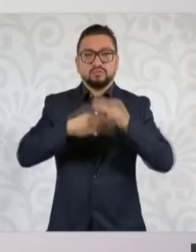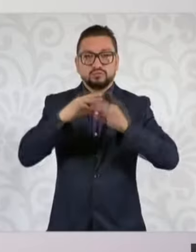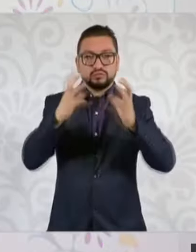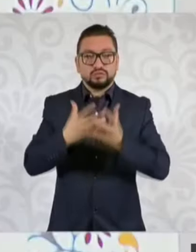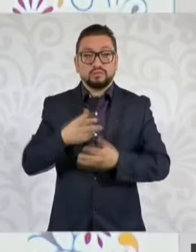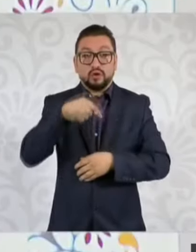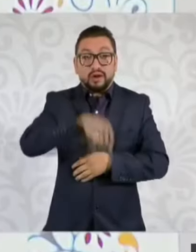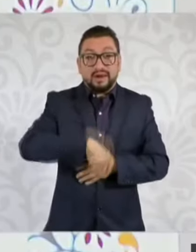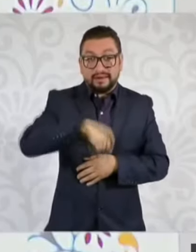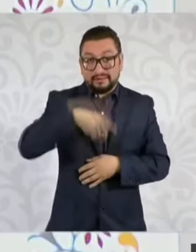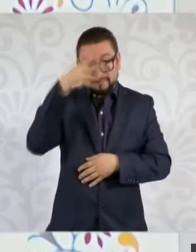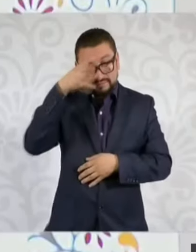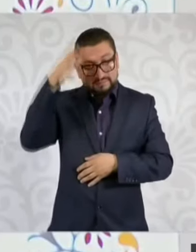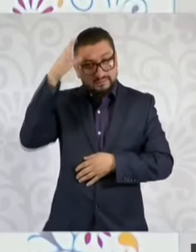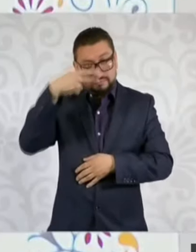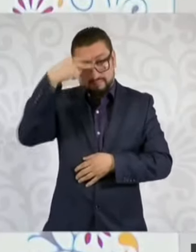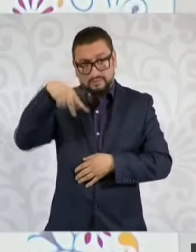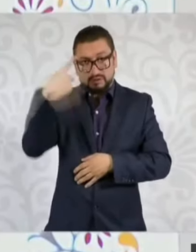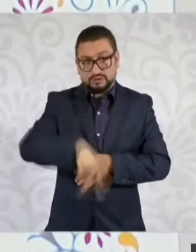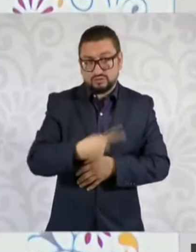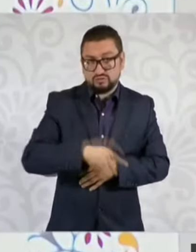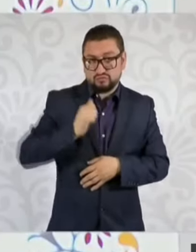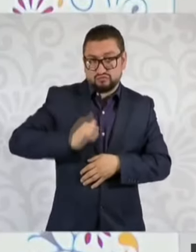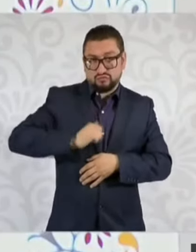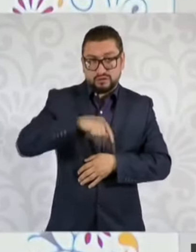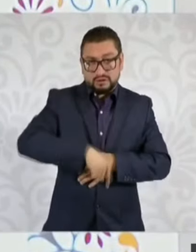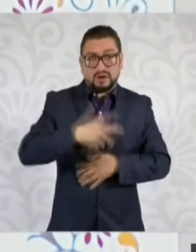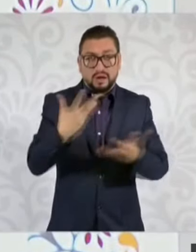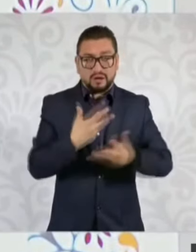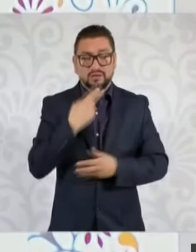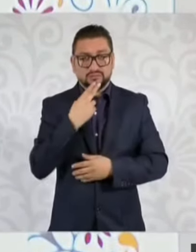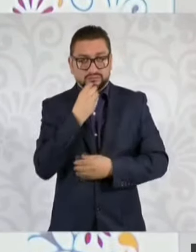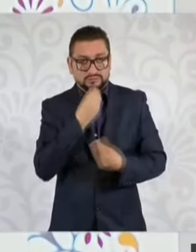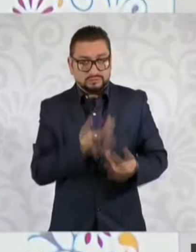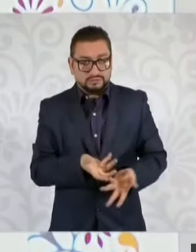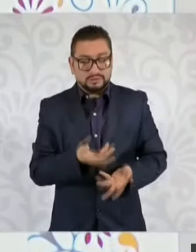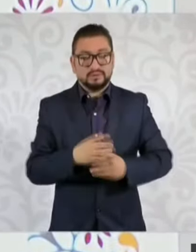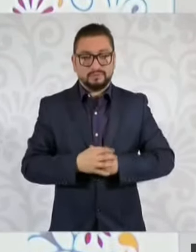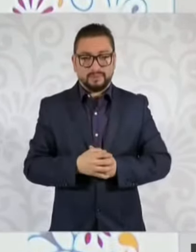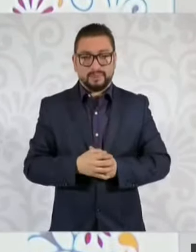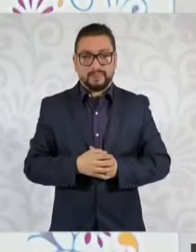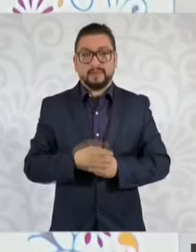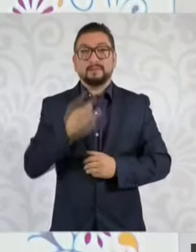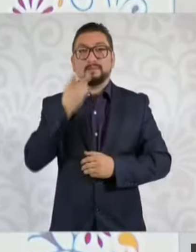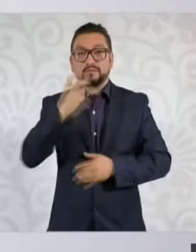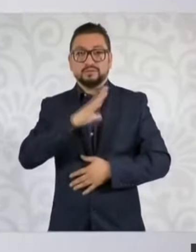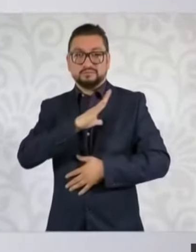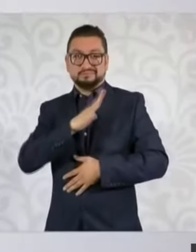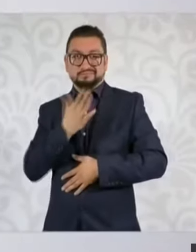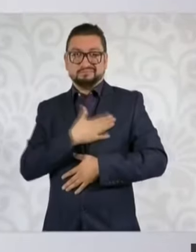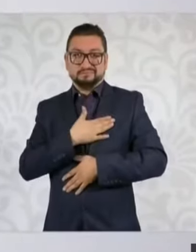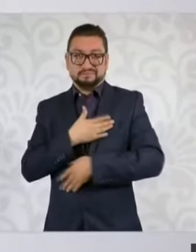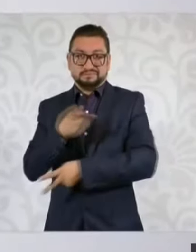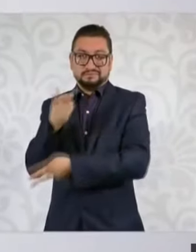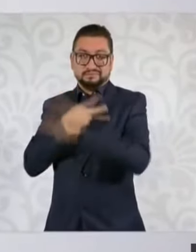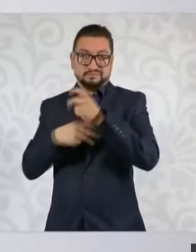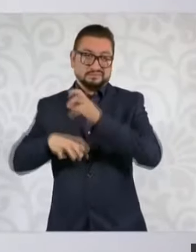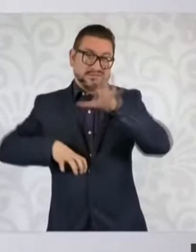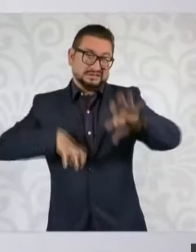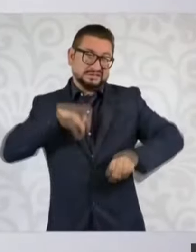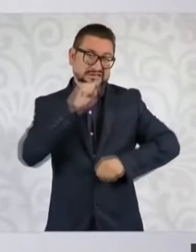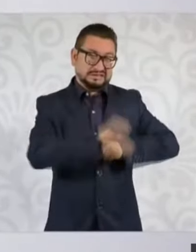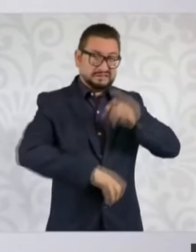antiguos mexicanos y mexicanas. La conquista fue un acto violento.